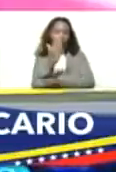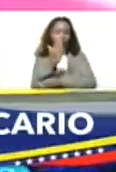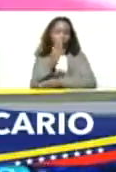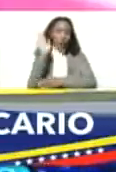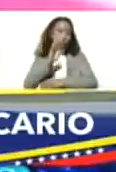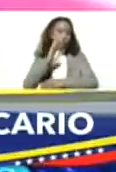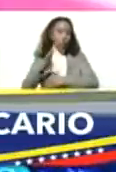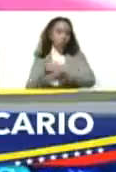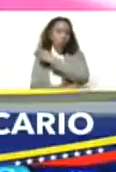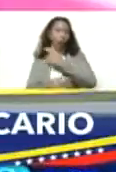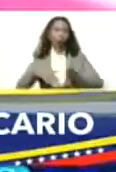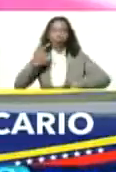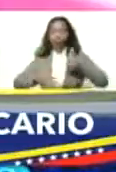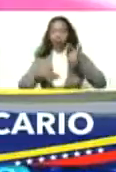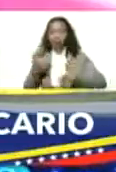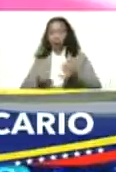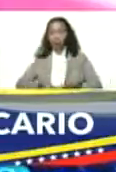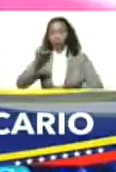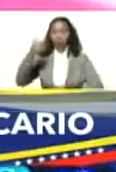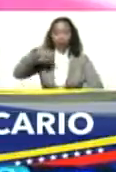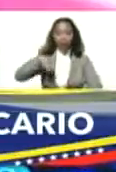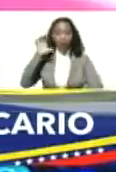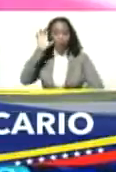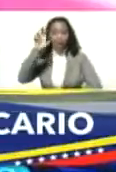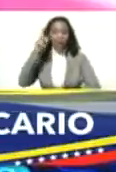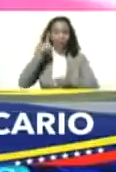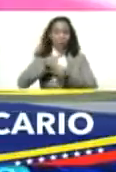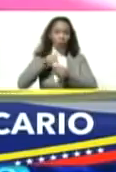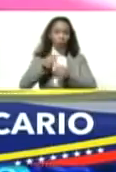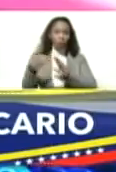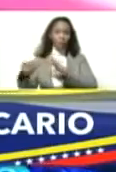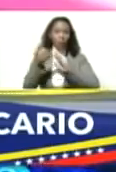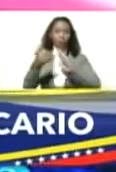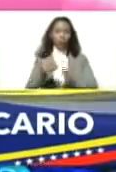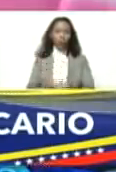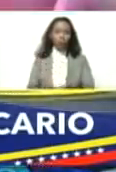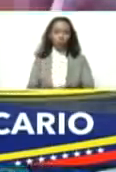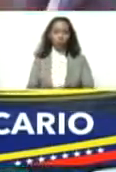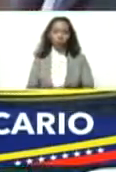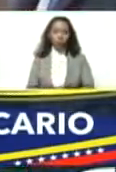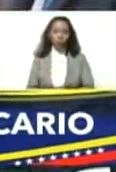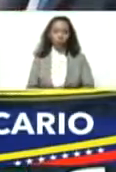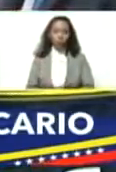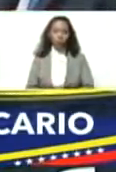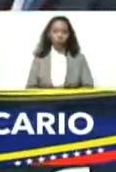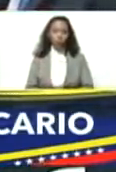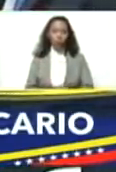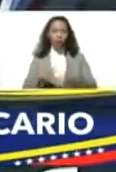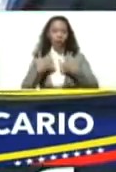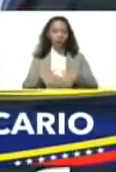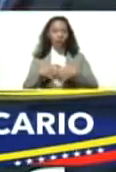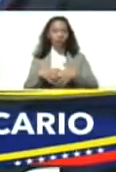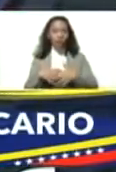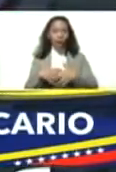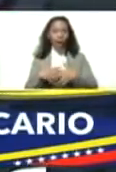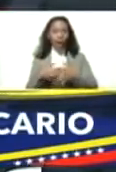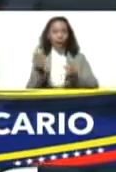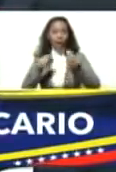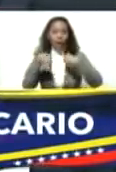a la actividad vital del país, el petróleo. La industria petroquímica.